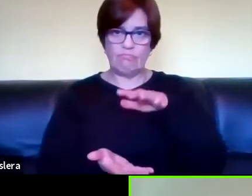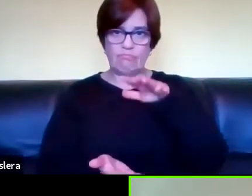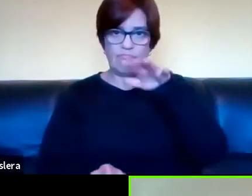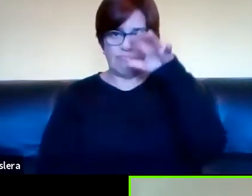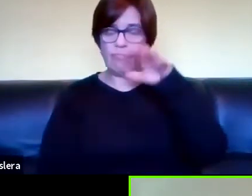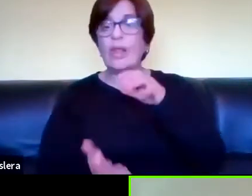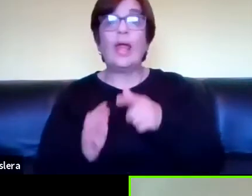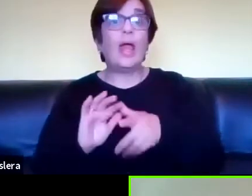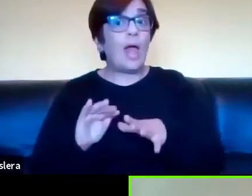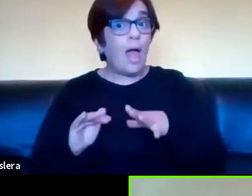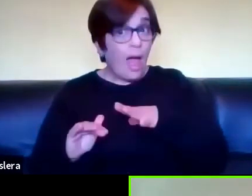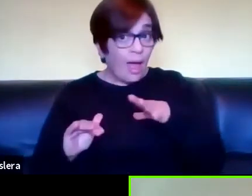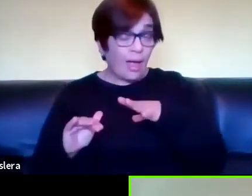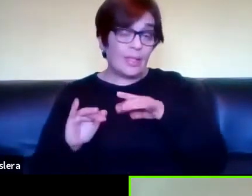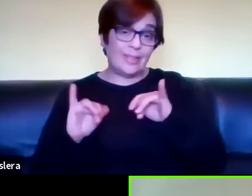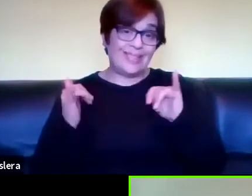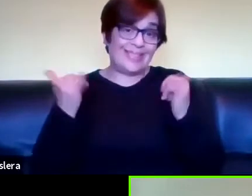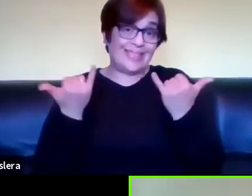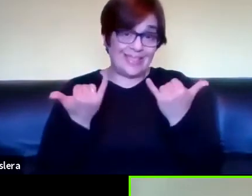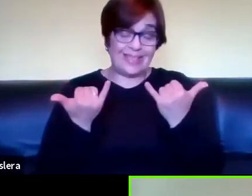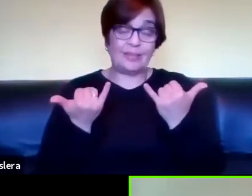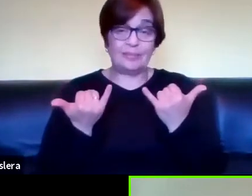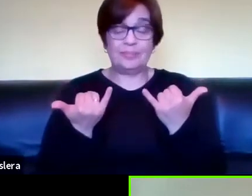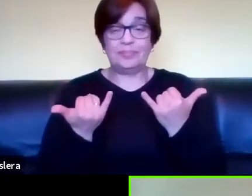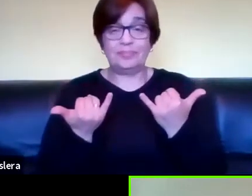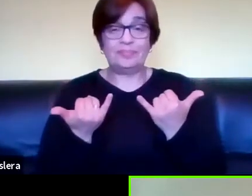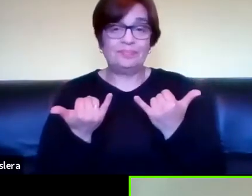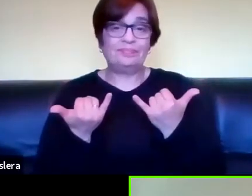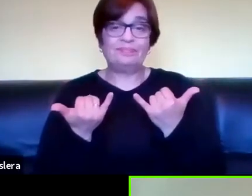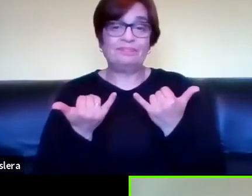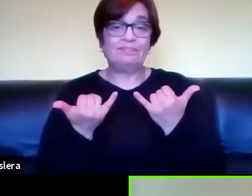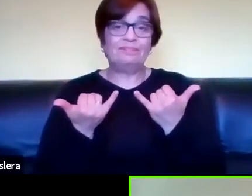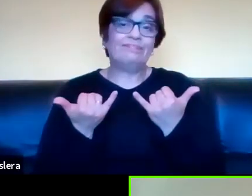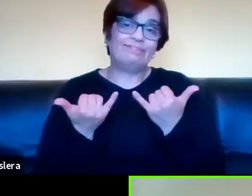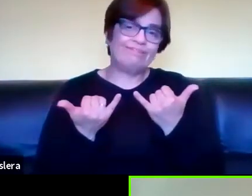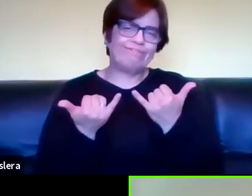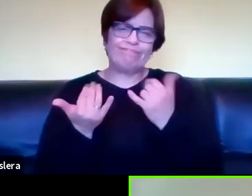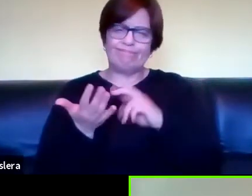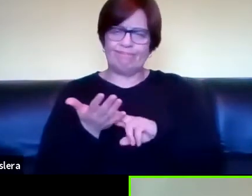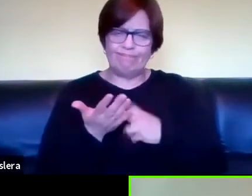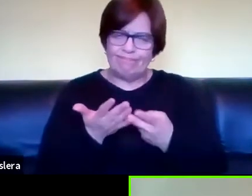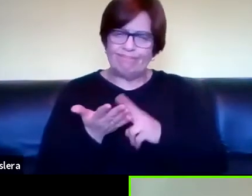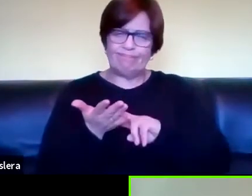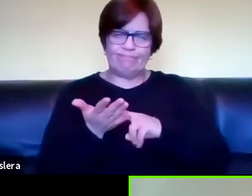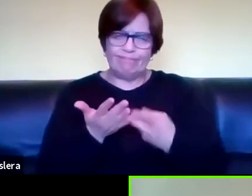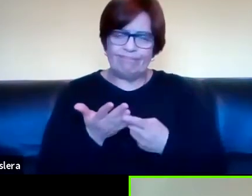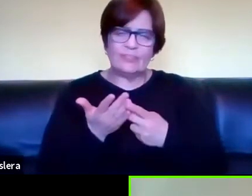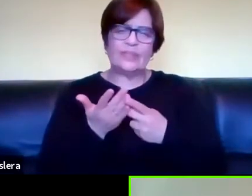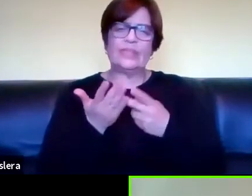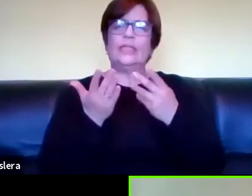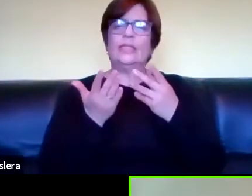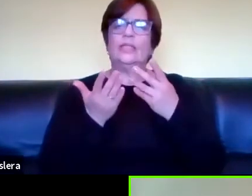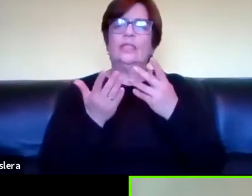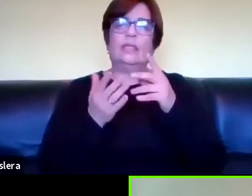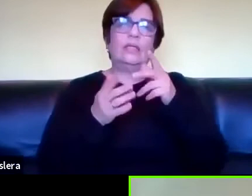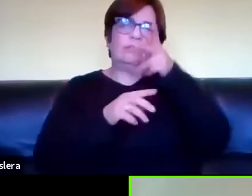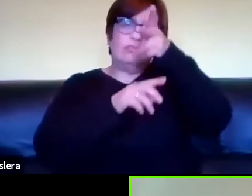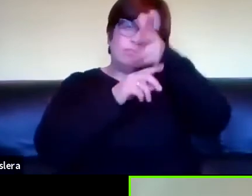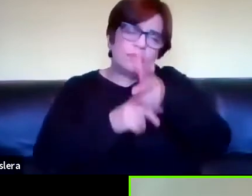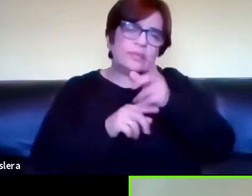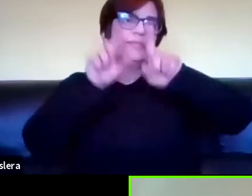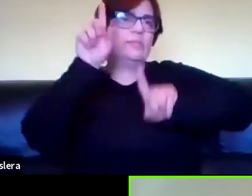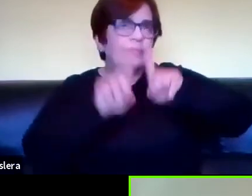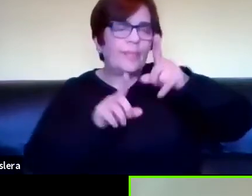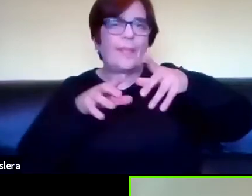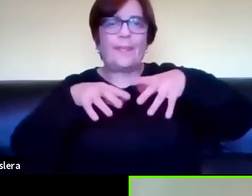donde empiezan a a tener traducciones textos académicos etcétera y cada vez